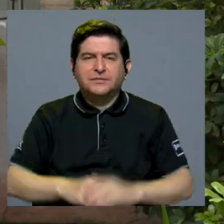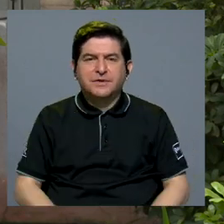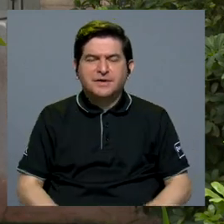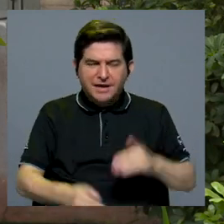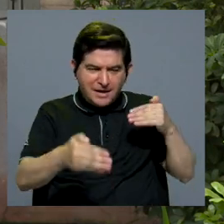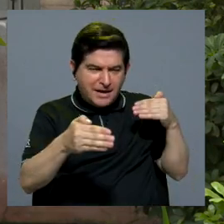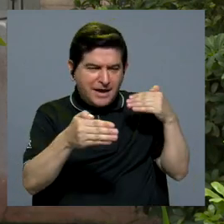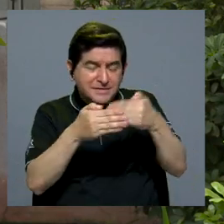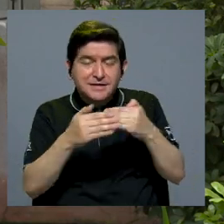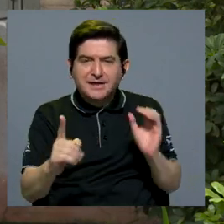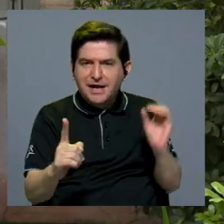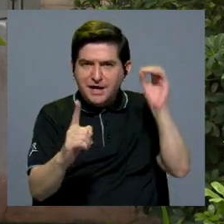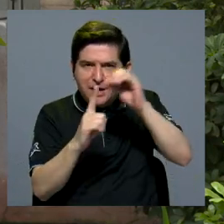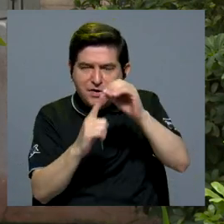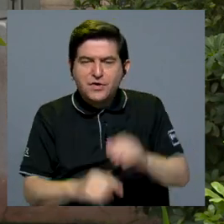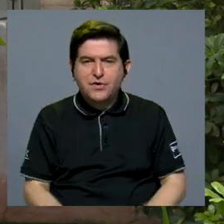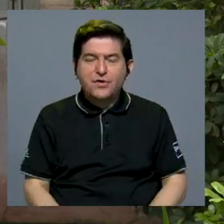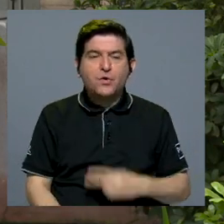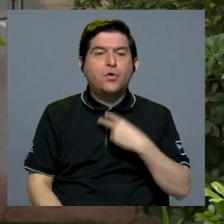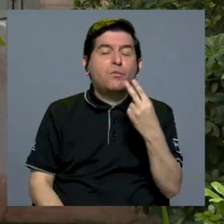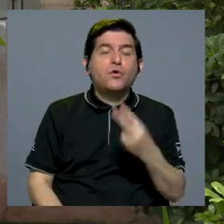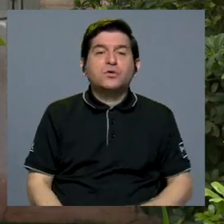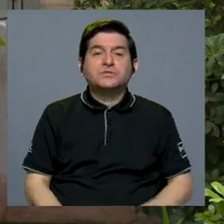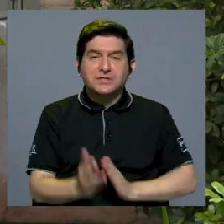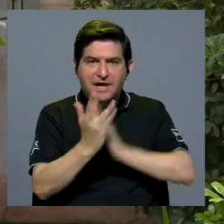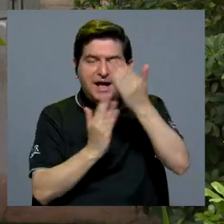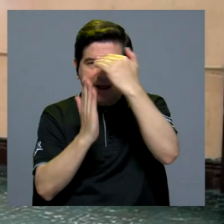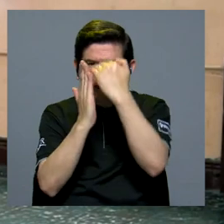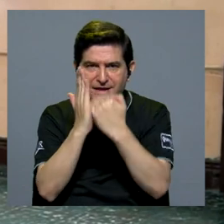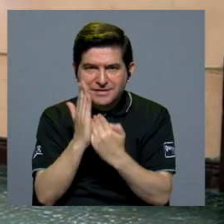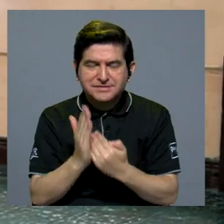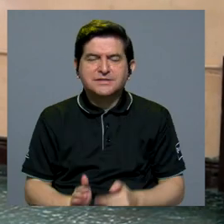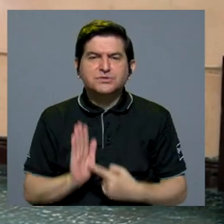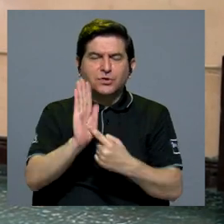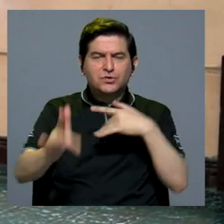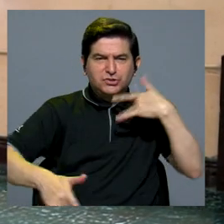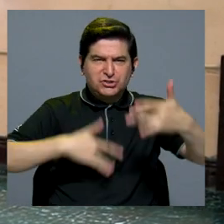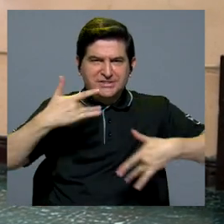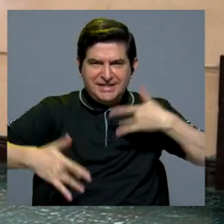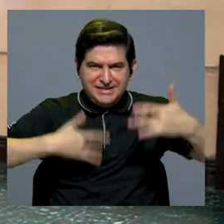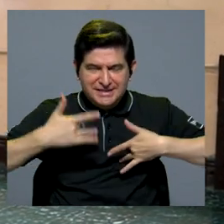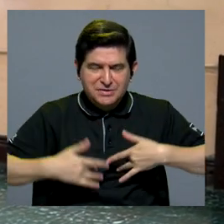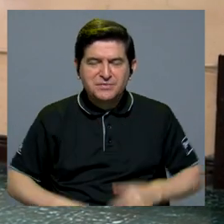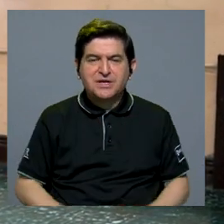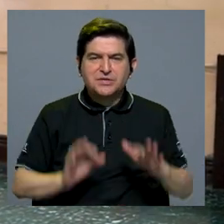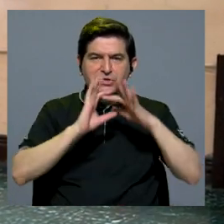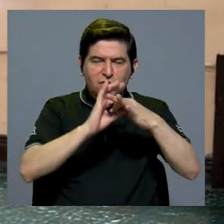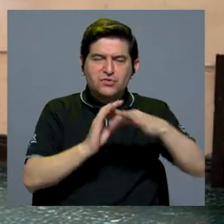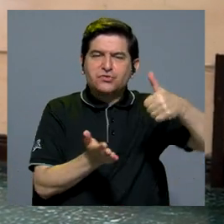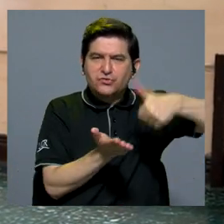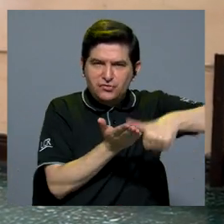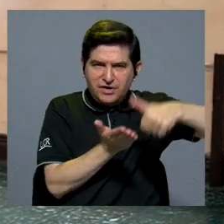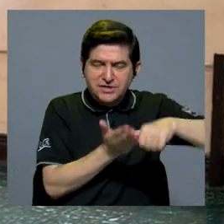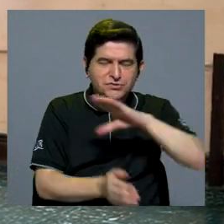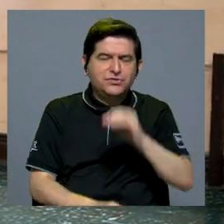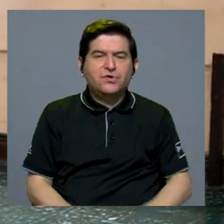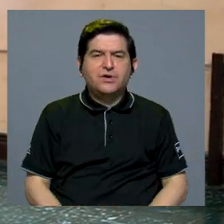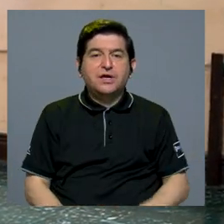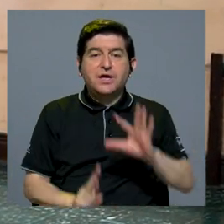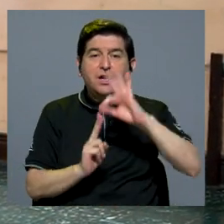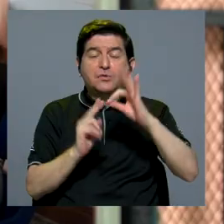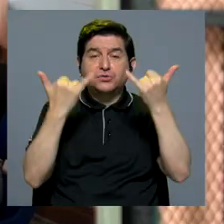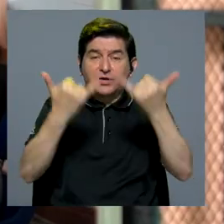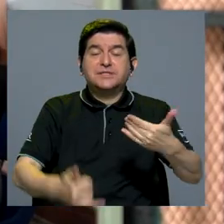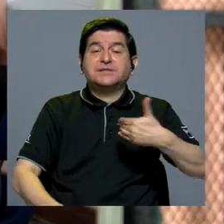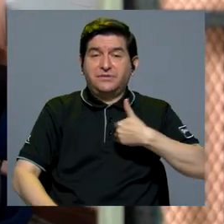narrativa que nos acercaba a ese objetivo de darle voz a la excepcionista y que pudiera expresar el sentimiento que tienen en